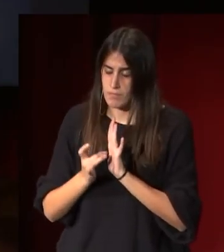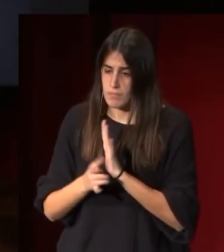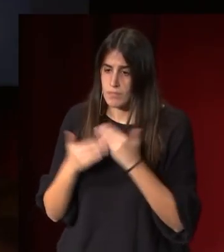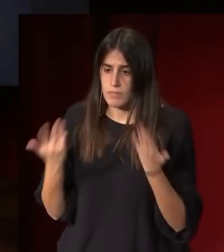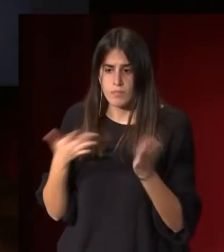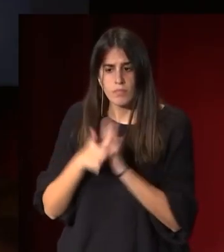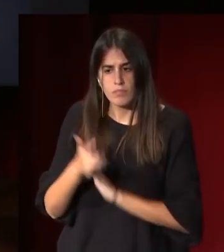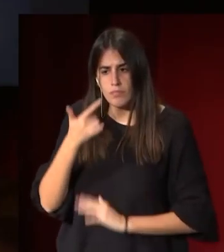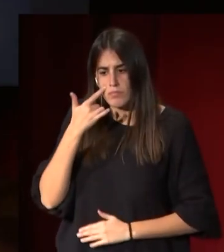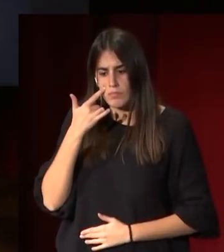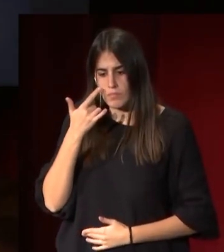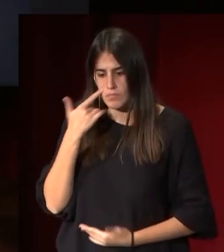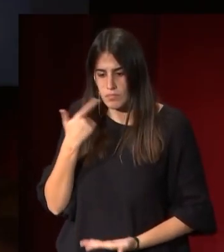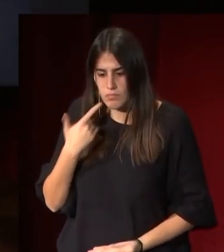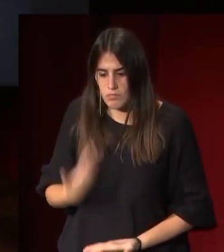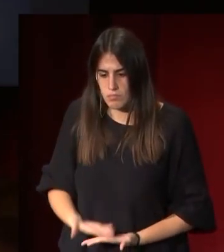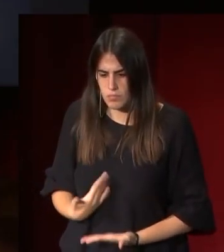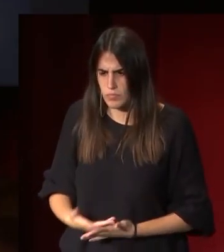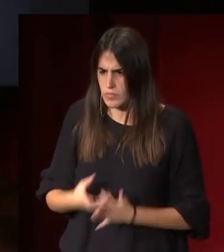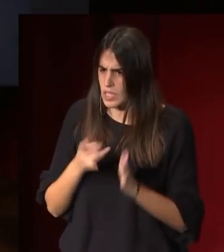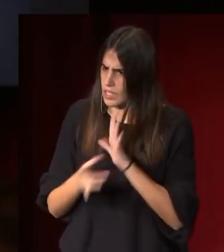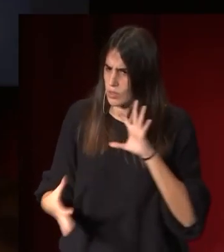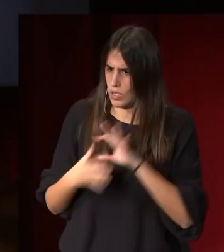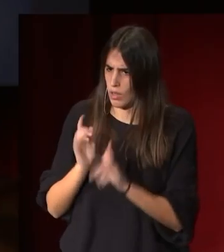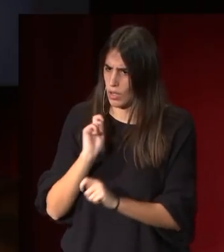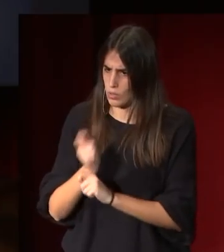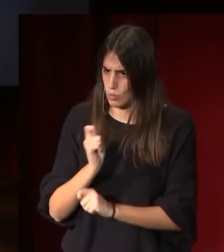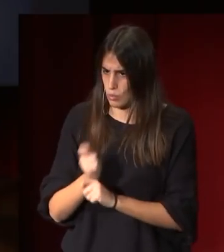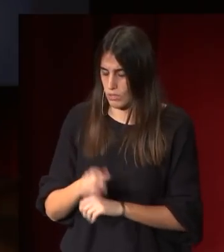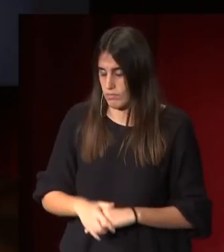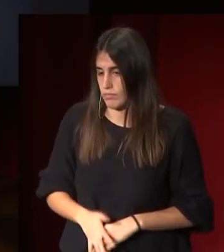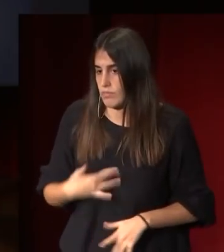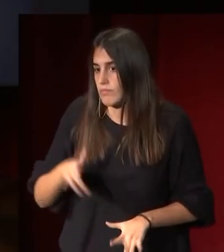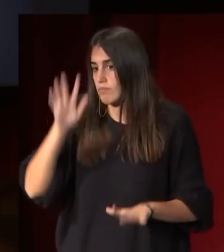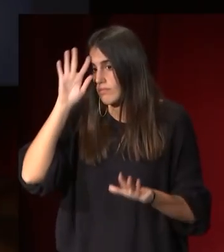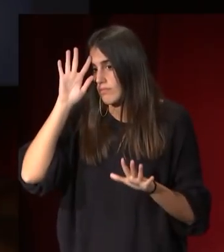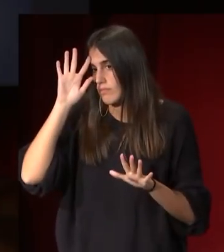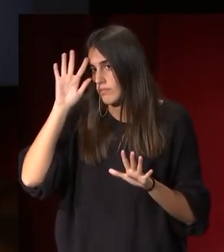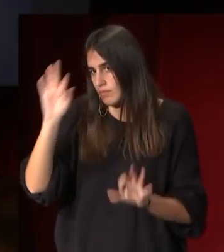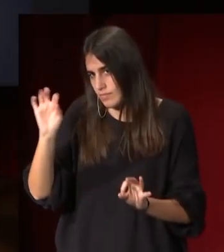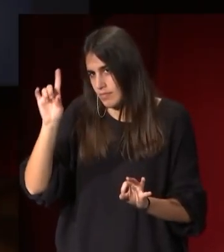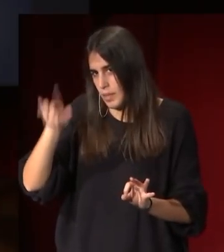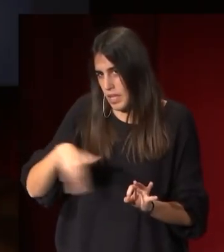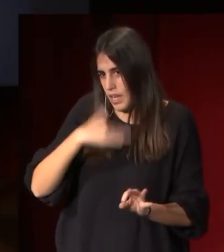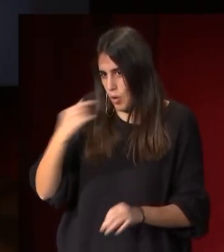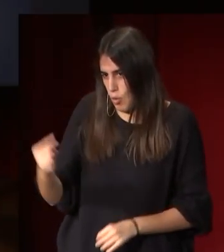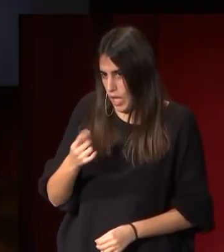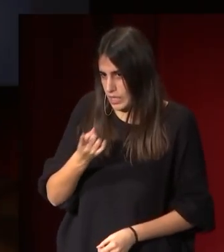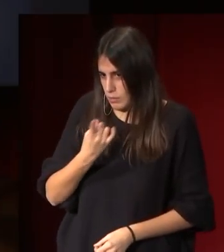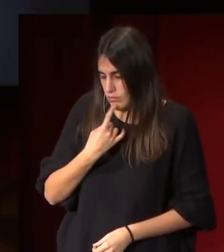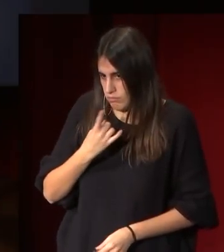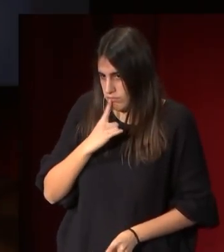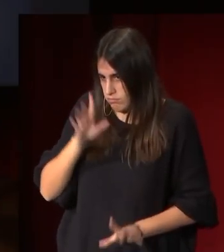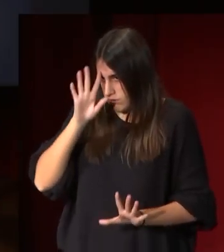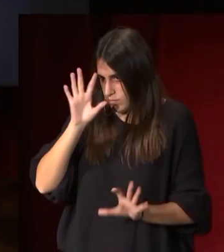manifestaba un claro talento para la escultura. Obviamente también le sacaron algunos defectos lógicos porque